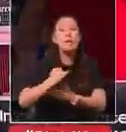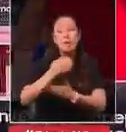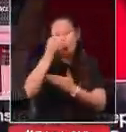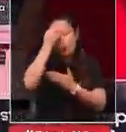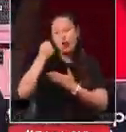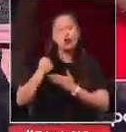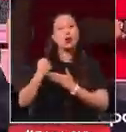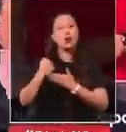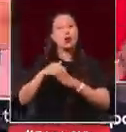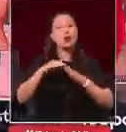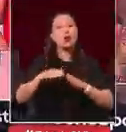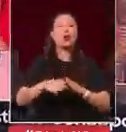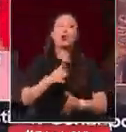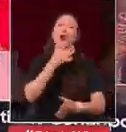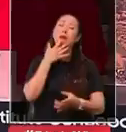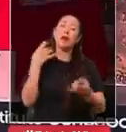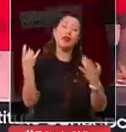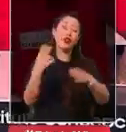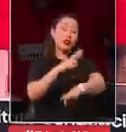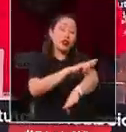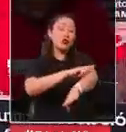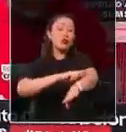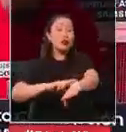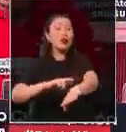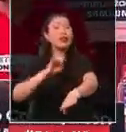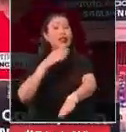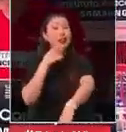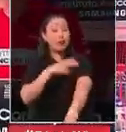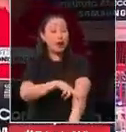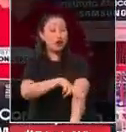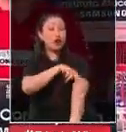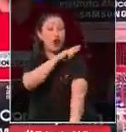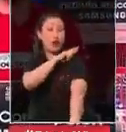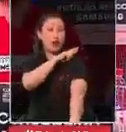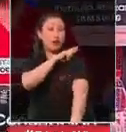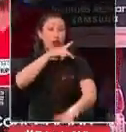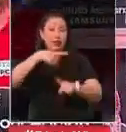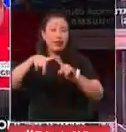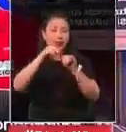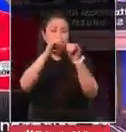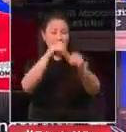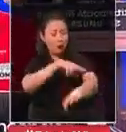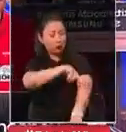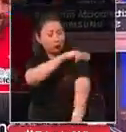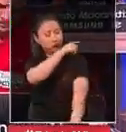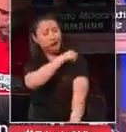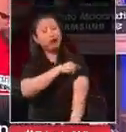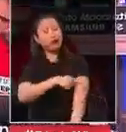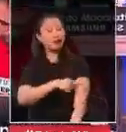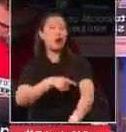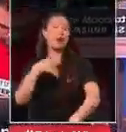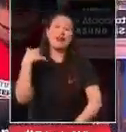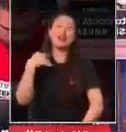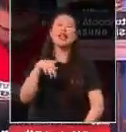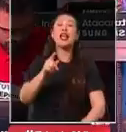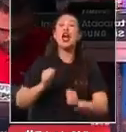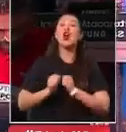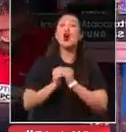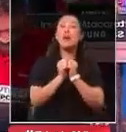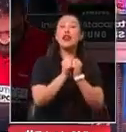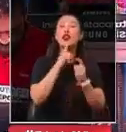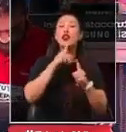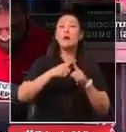Maravilloso nuestro sur de Chile y también el norte en todas sus formas. Y está ahí nuestro amigo, nuestro compañero, Polo